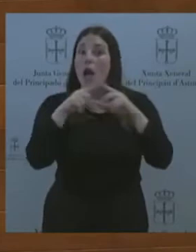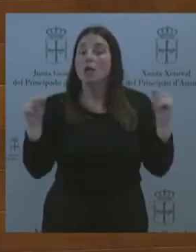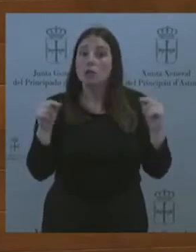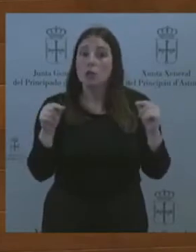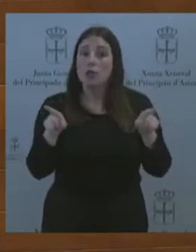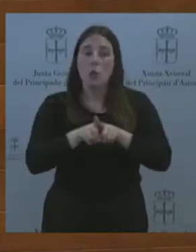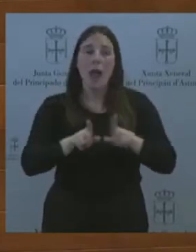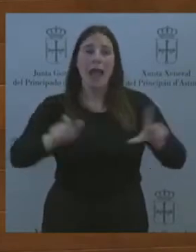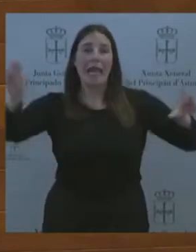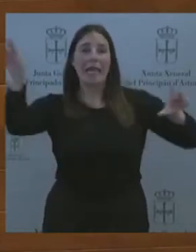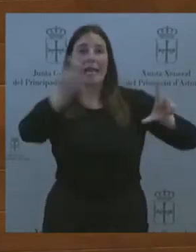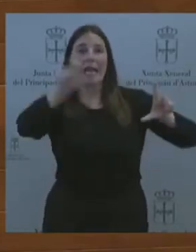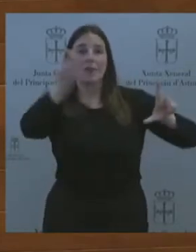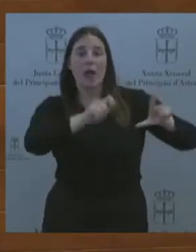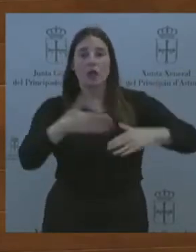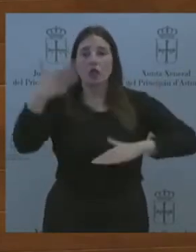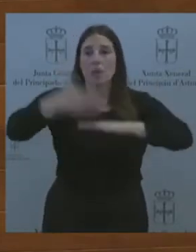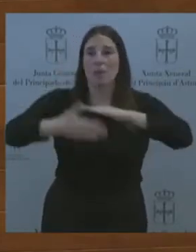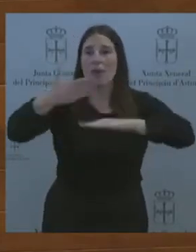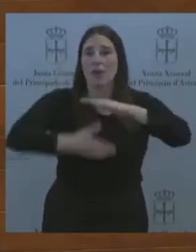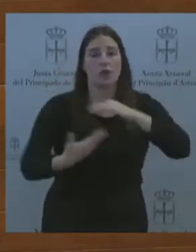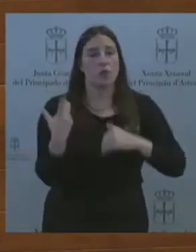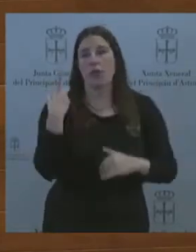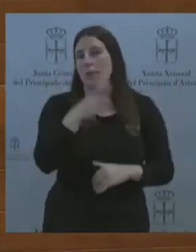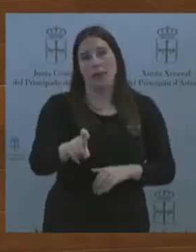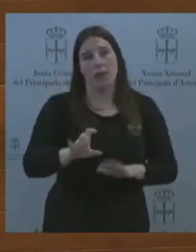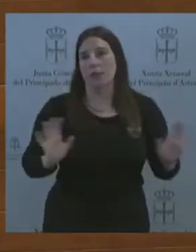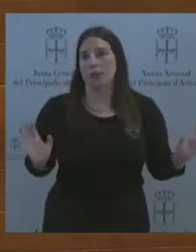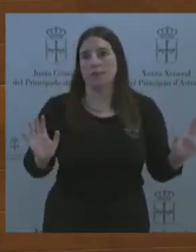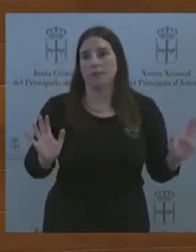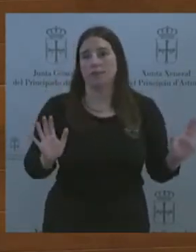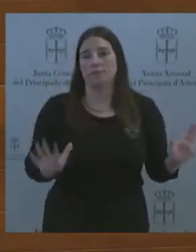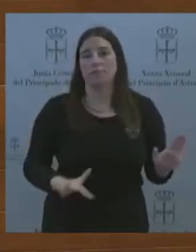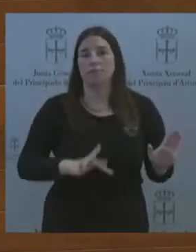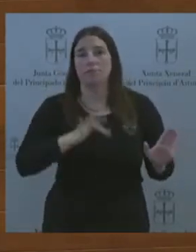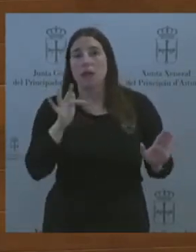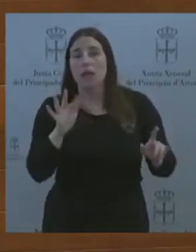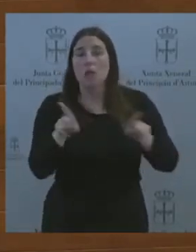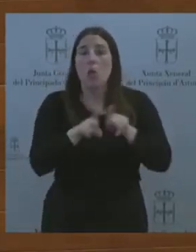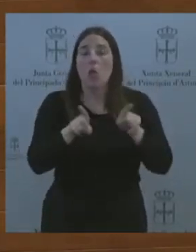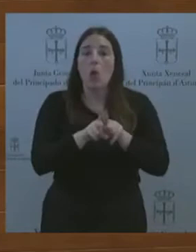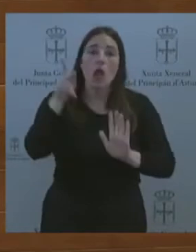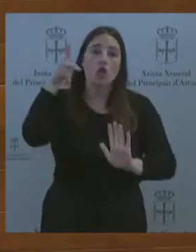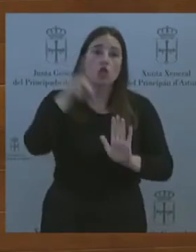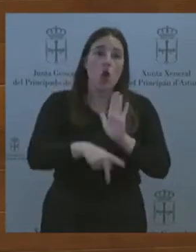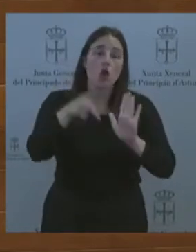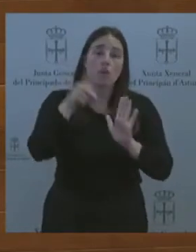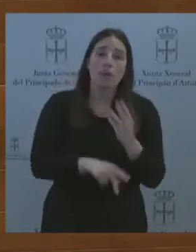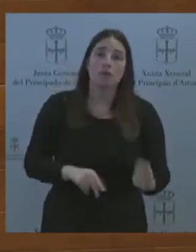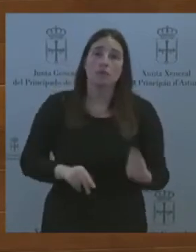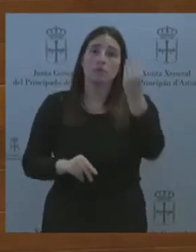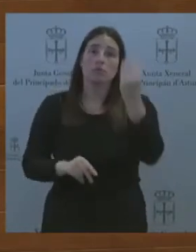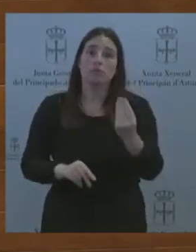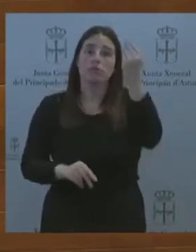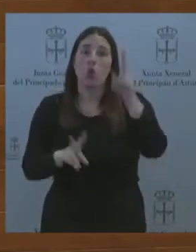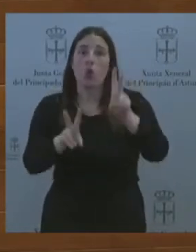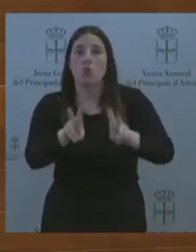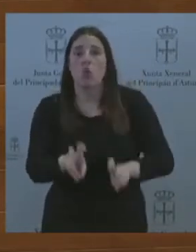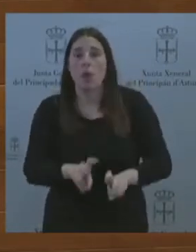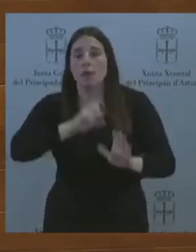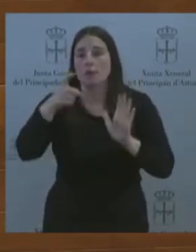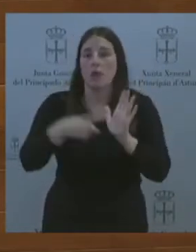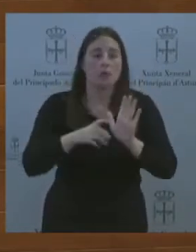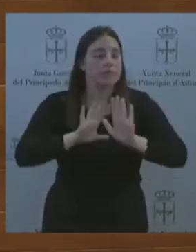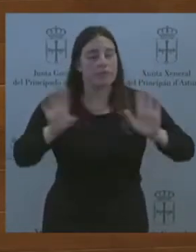tampoco engordar más su marco normativo con nuevas leyes autonómicas. Asturias necesita un gobierno que cumpla con lo